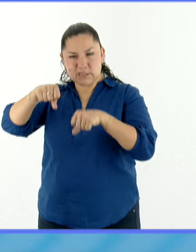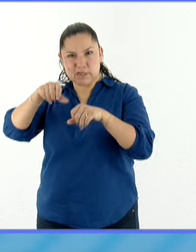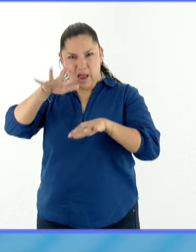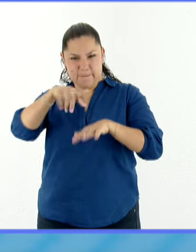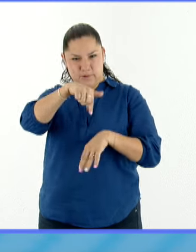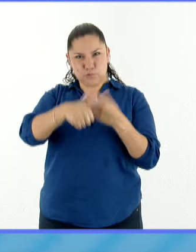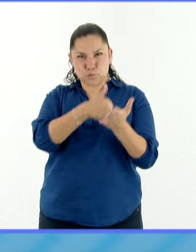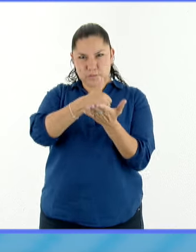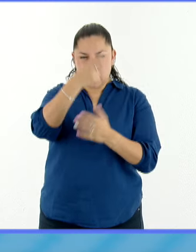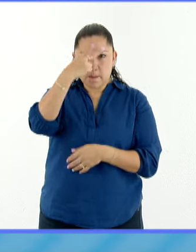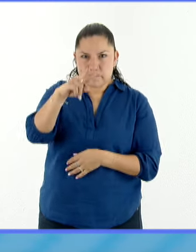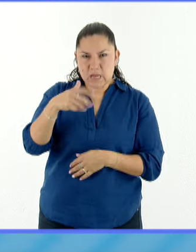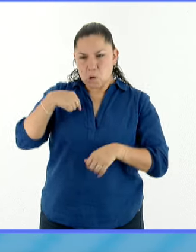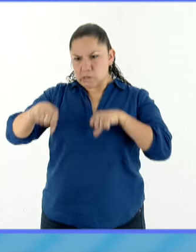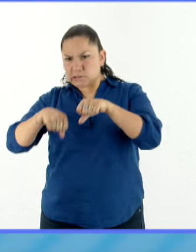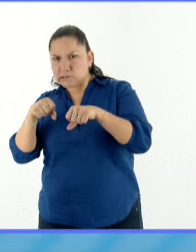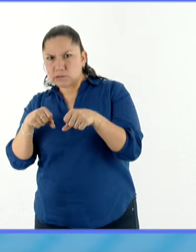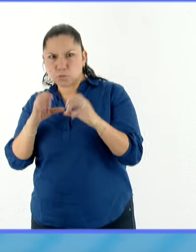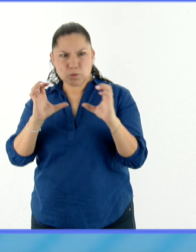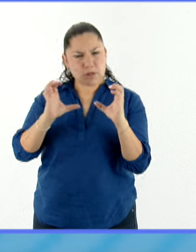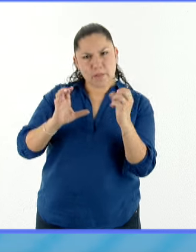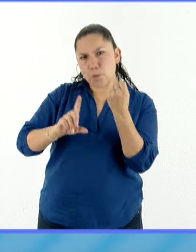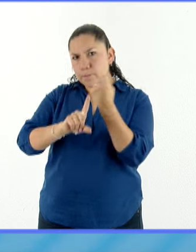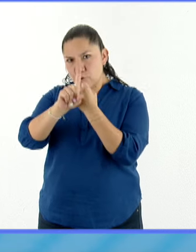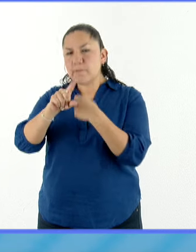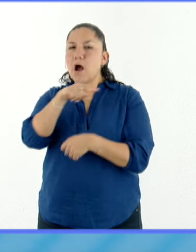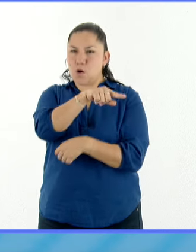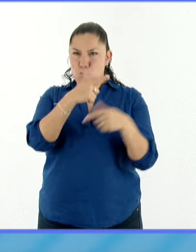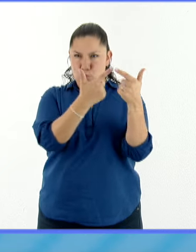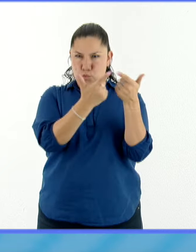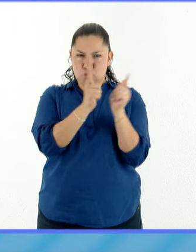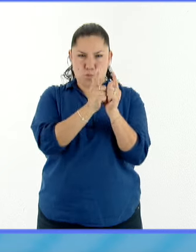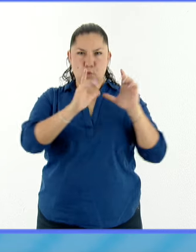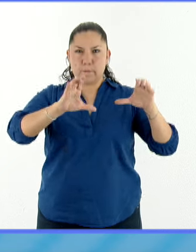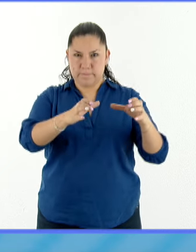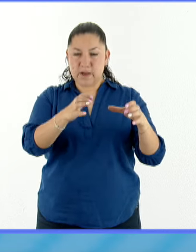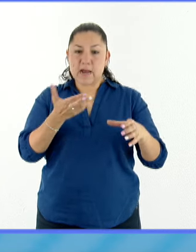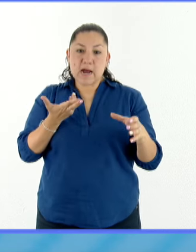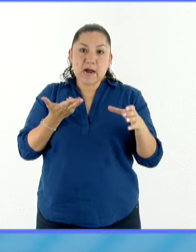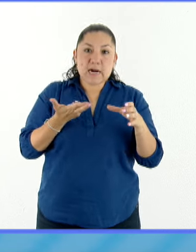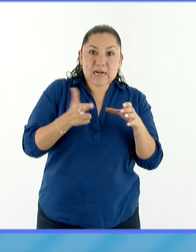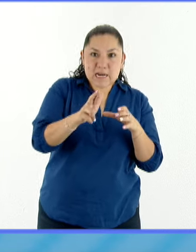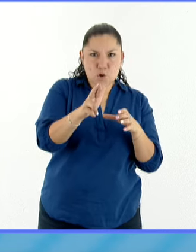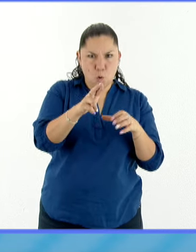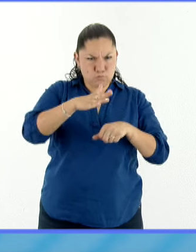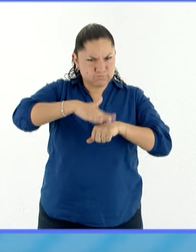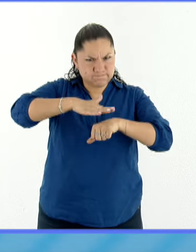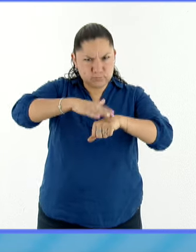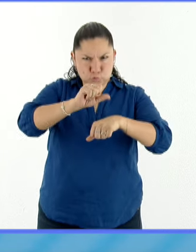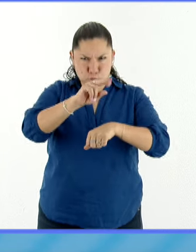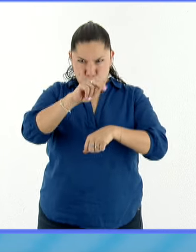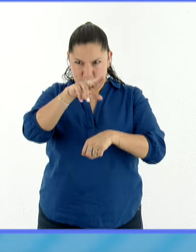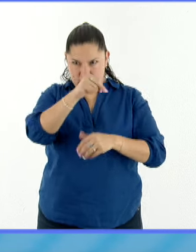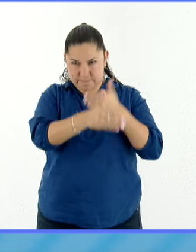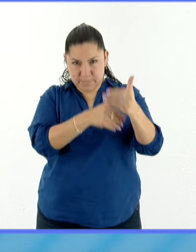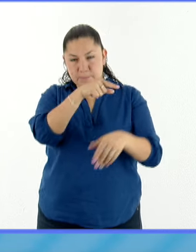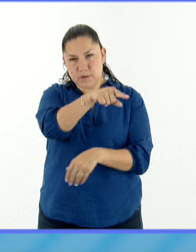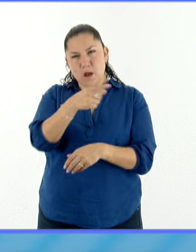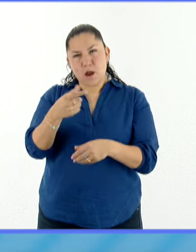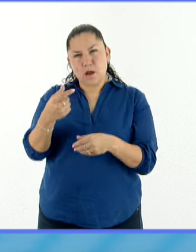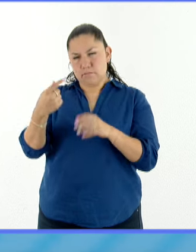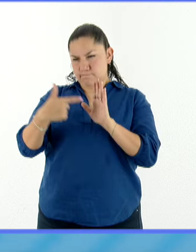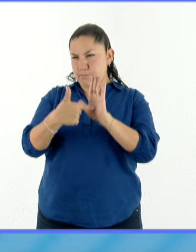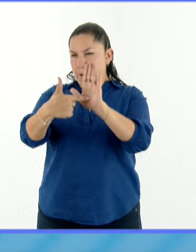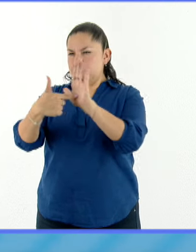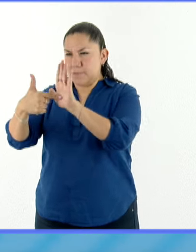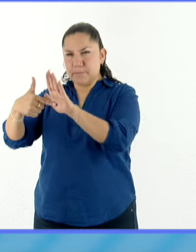Ciudad de México, el colectivo Río que Suena lleva a cabo el proyecto de teatro documental Rodada Escénica para no decir adiós,